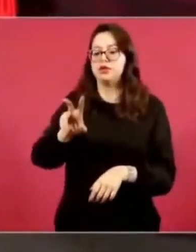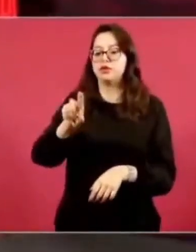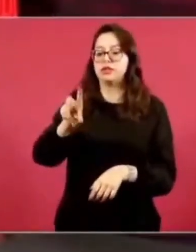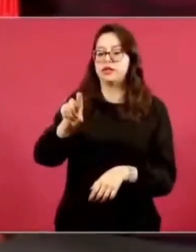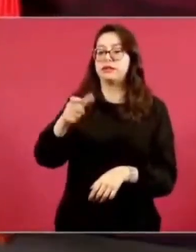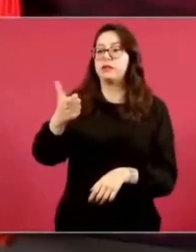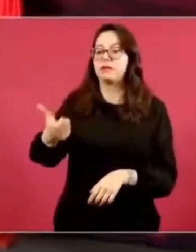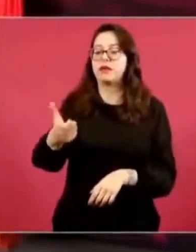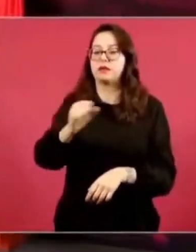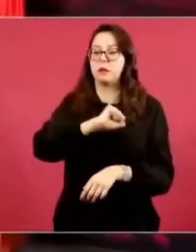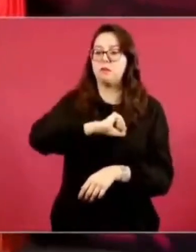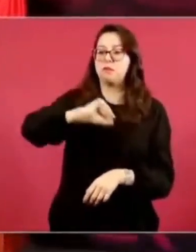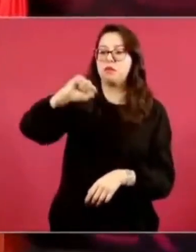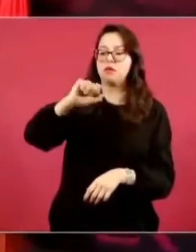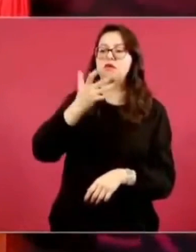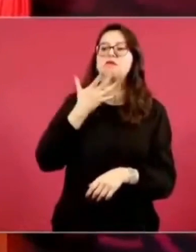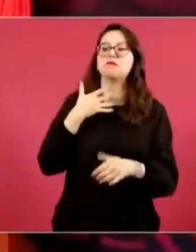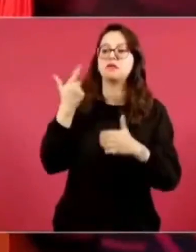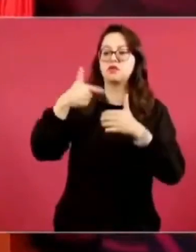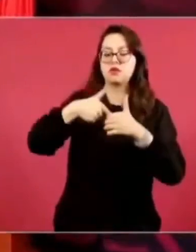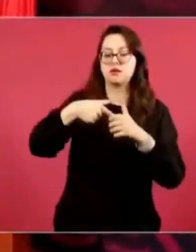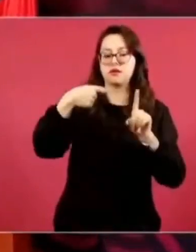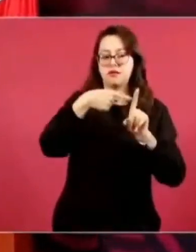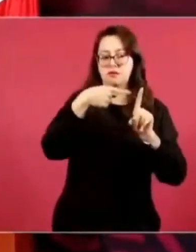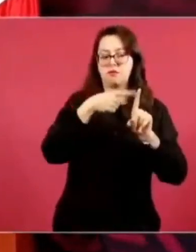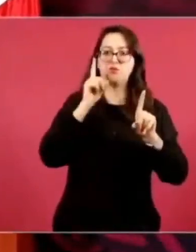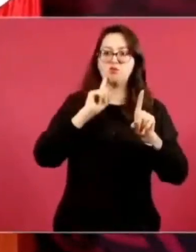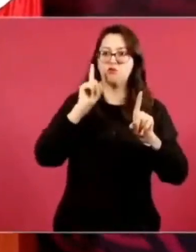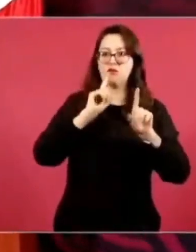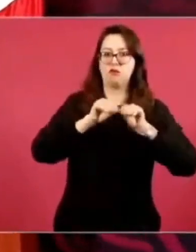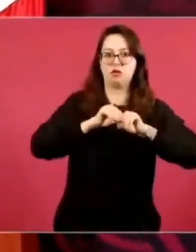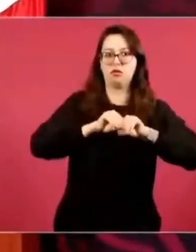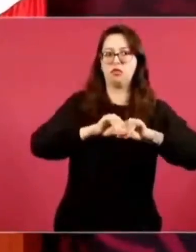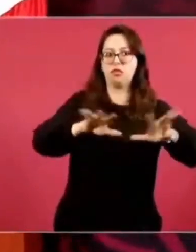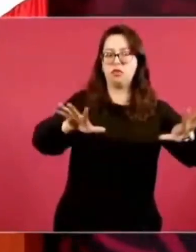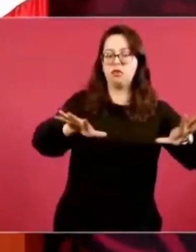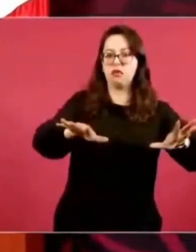subieron, pero muy pocos, muy pocos.